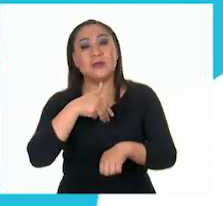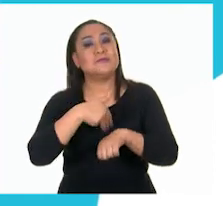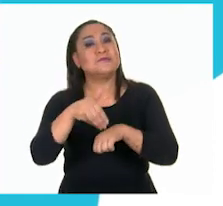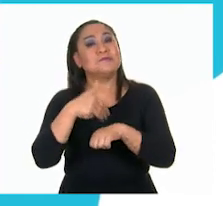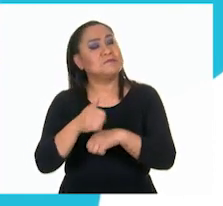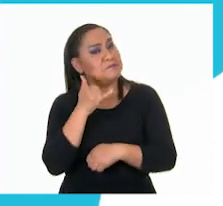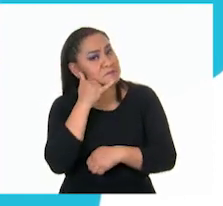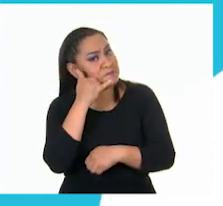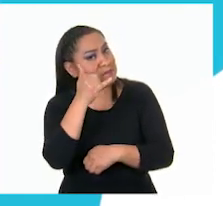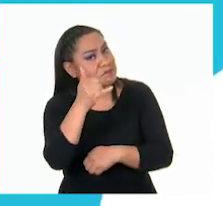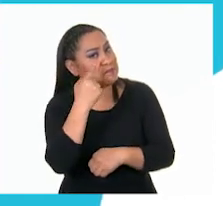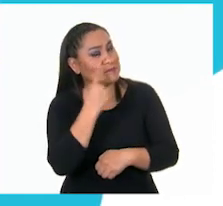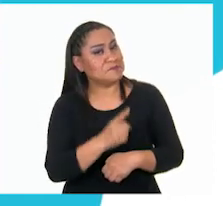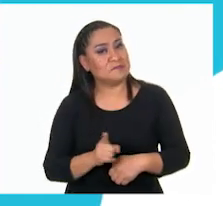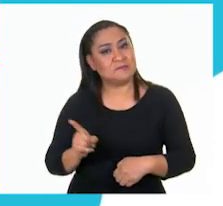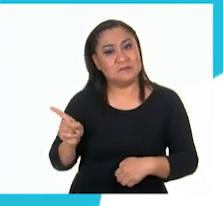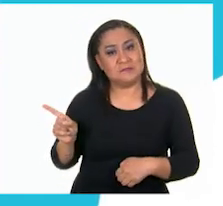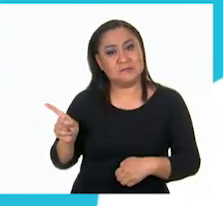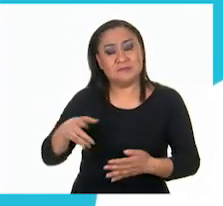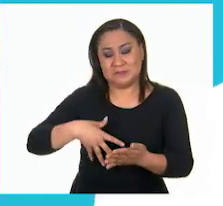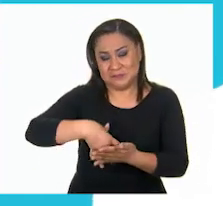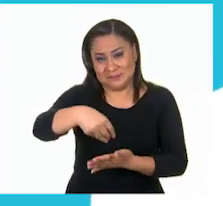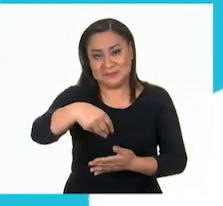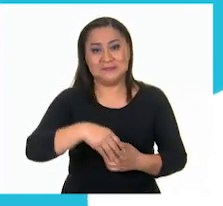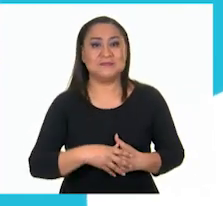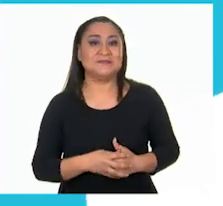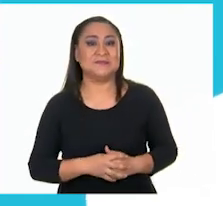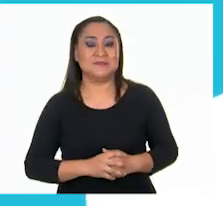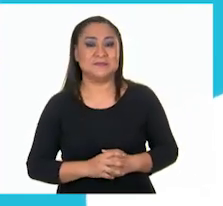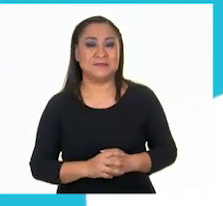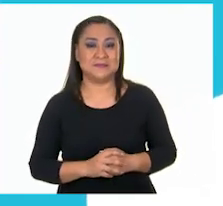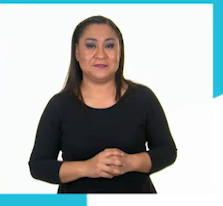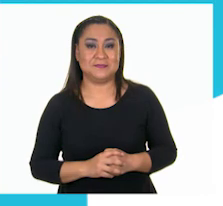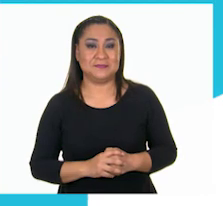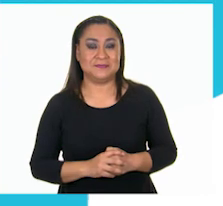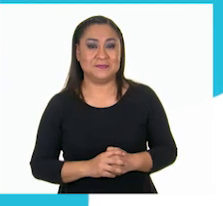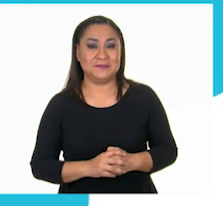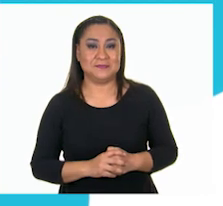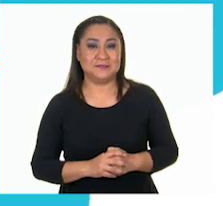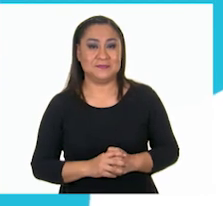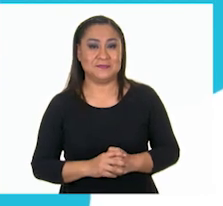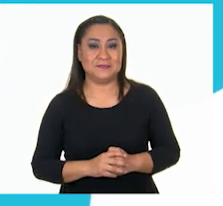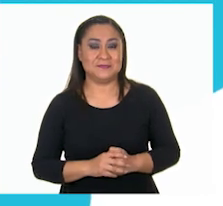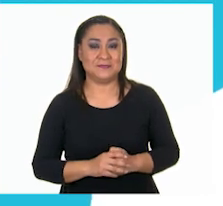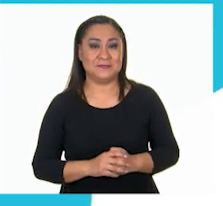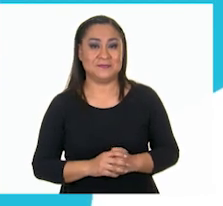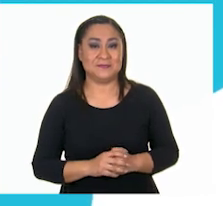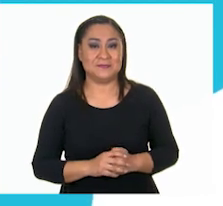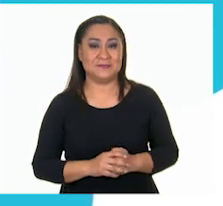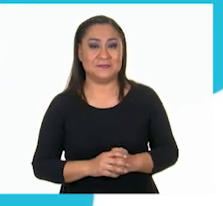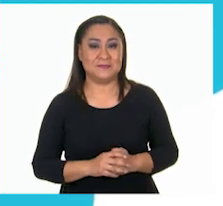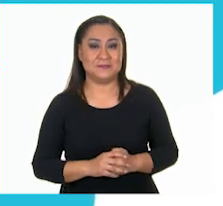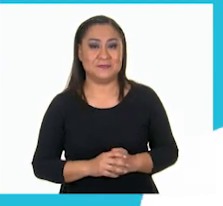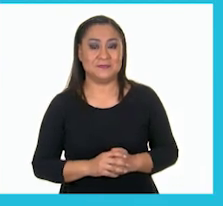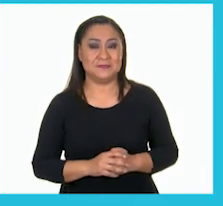teléfono 5541-7204-13. También